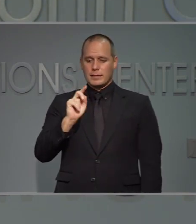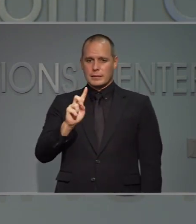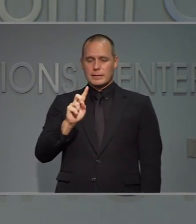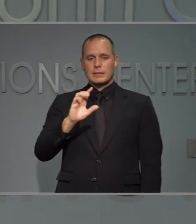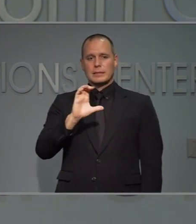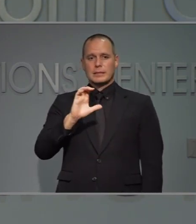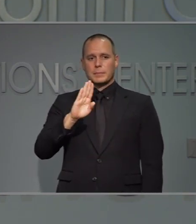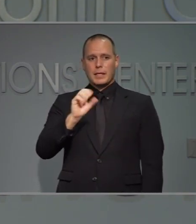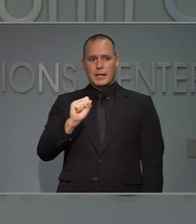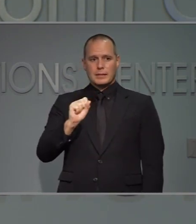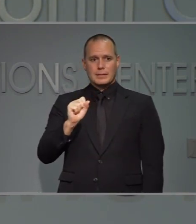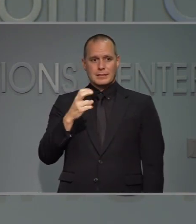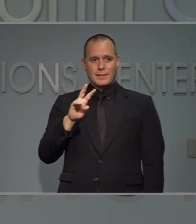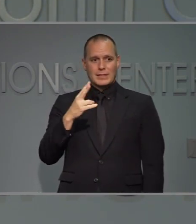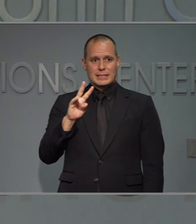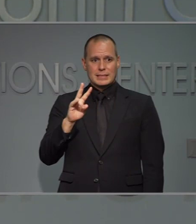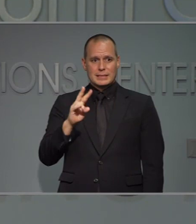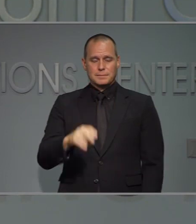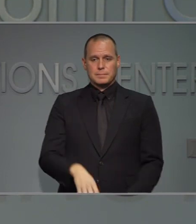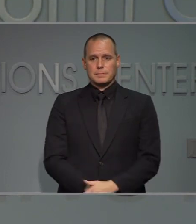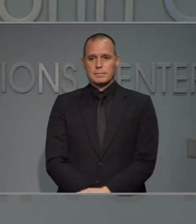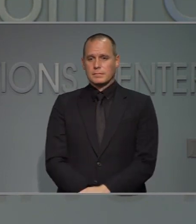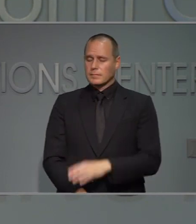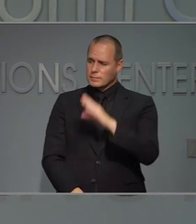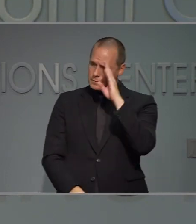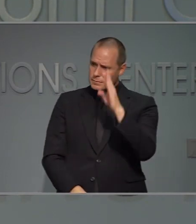Maiko Jaime en sí bien se vencín.